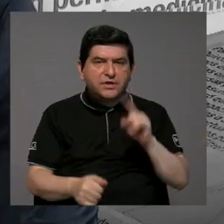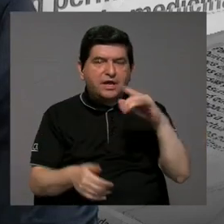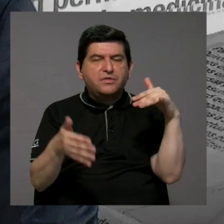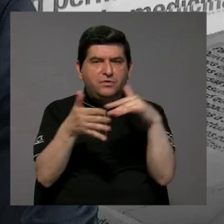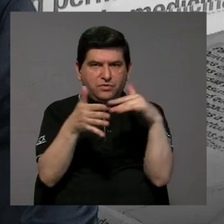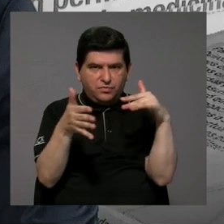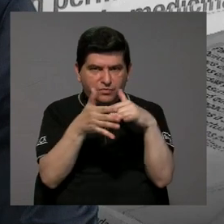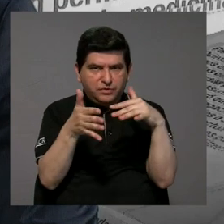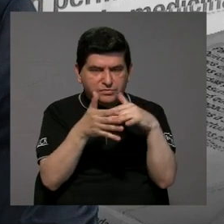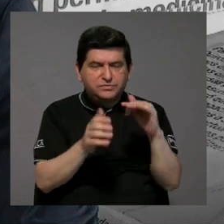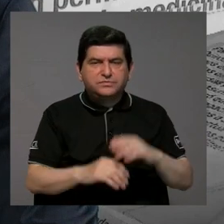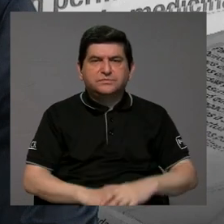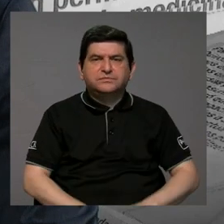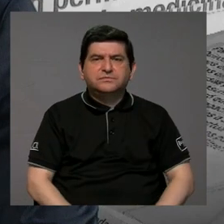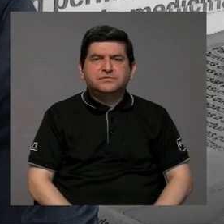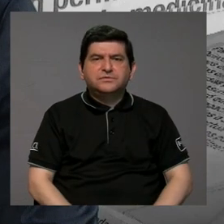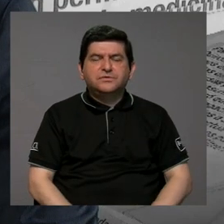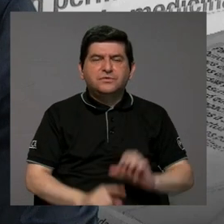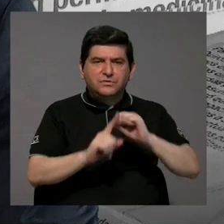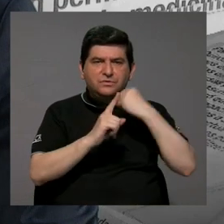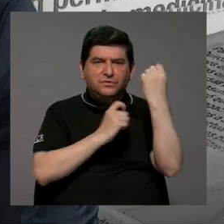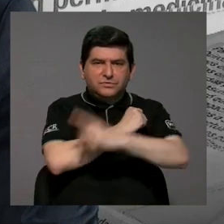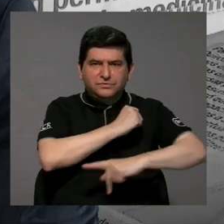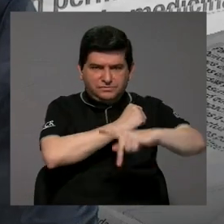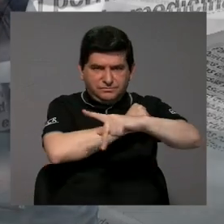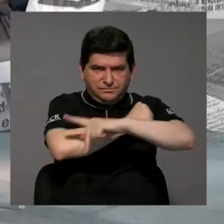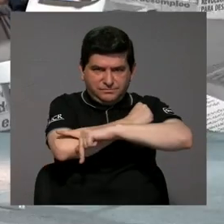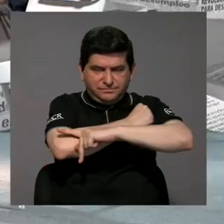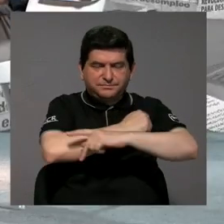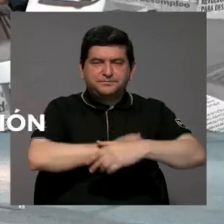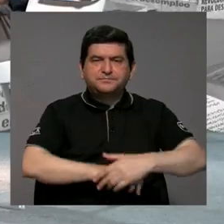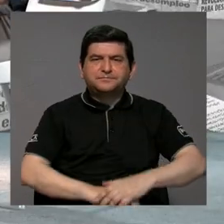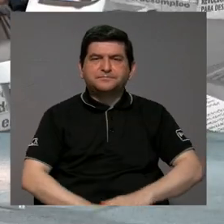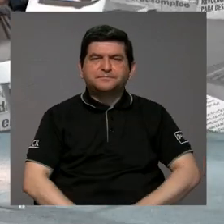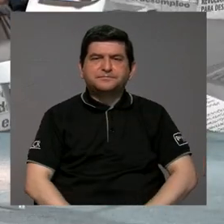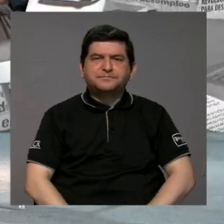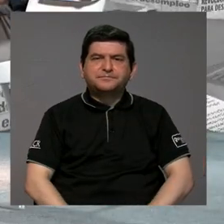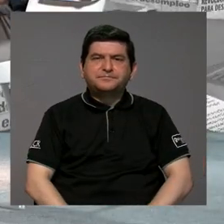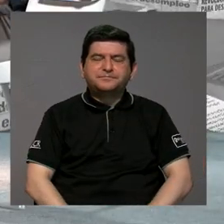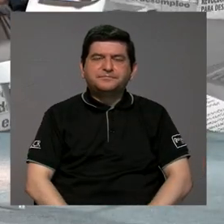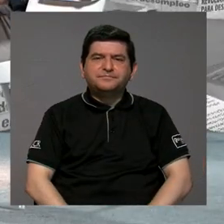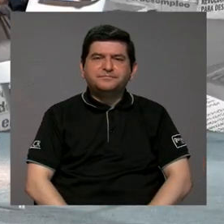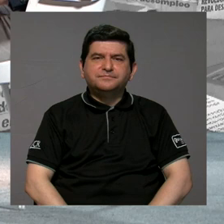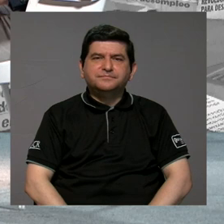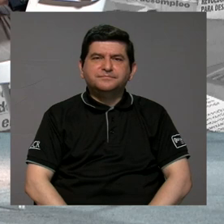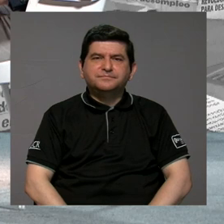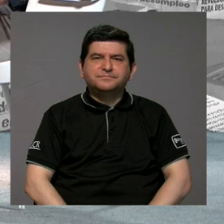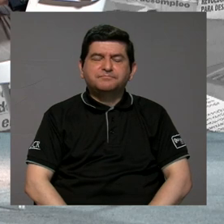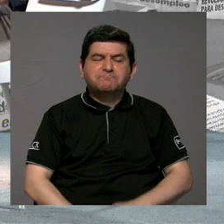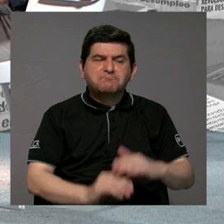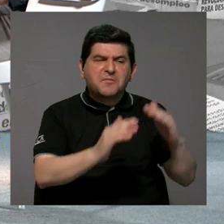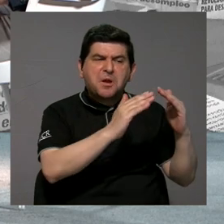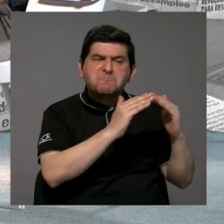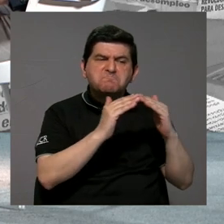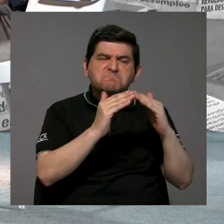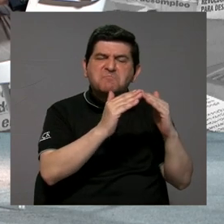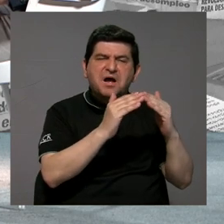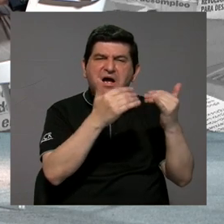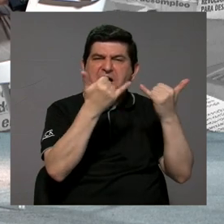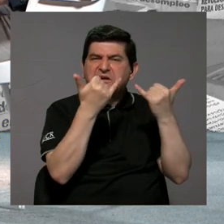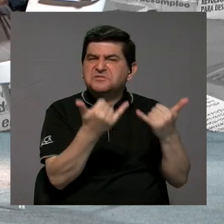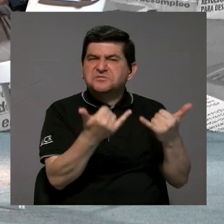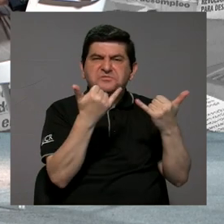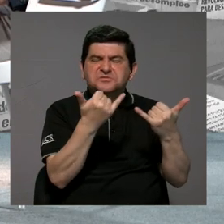uno de sus estudios del Estado de la Nación en donde los barrios han